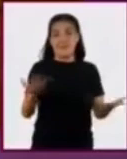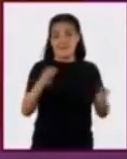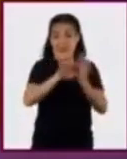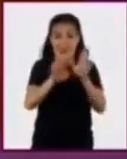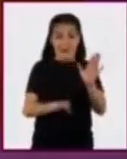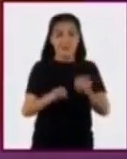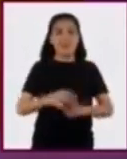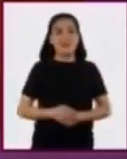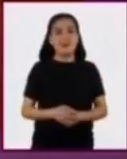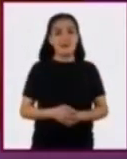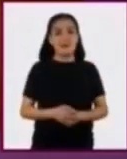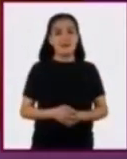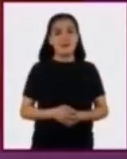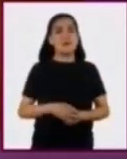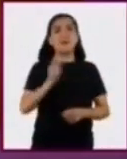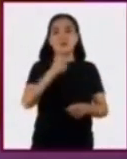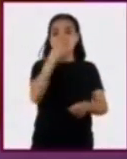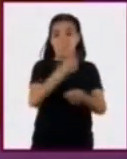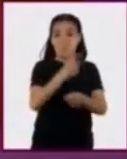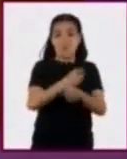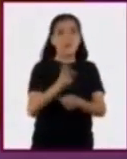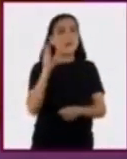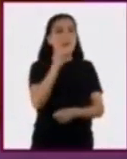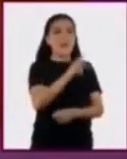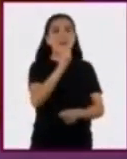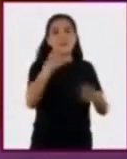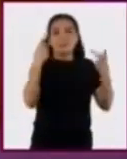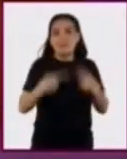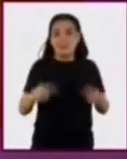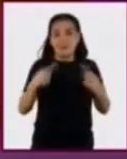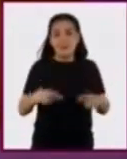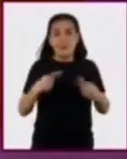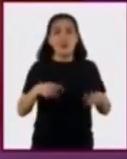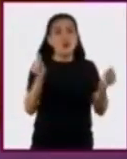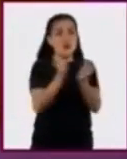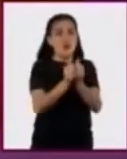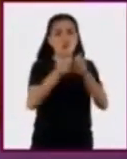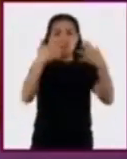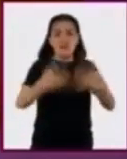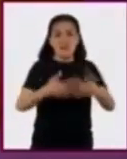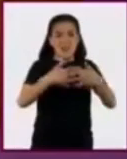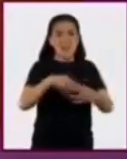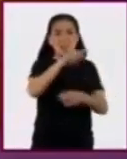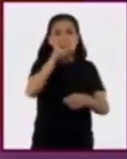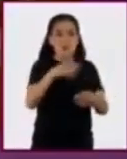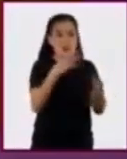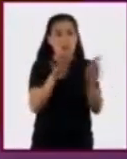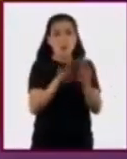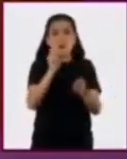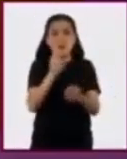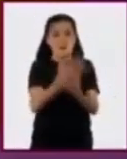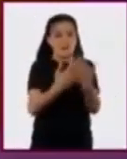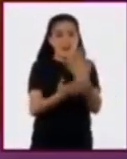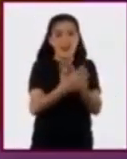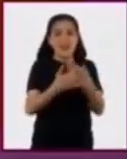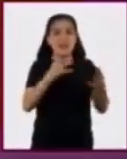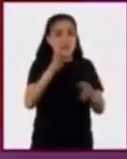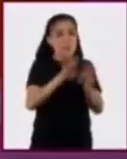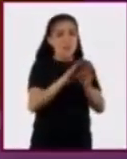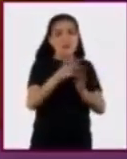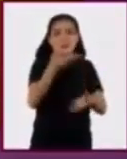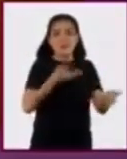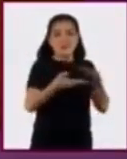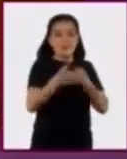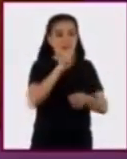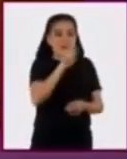ejemplo, en el sector primario vimos a las personas con herramientas de mano e interactúan directamente